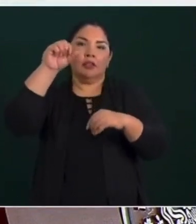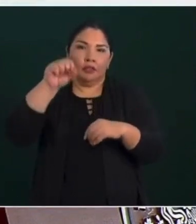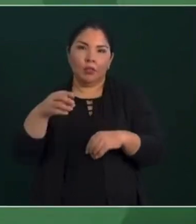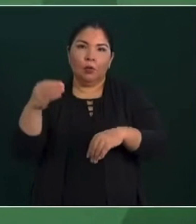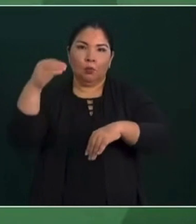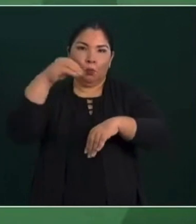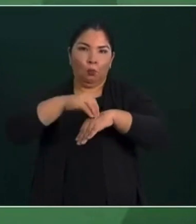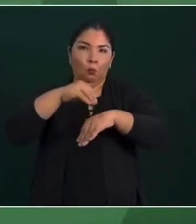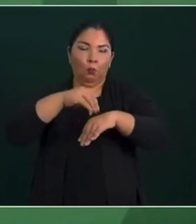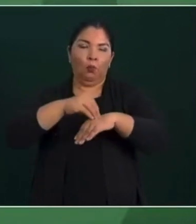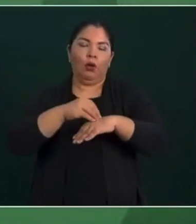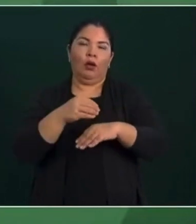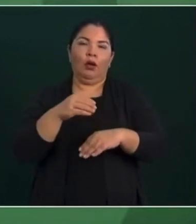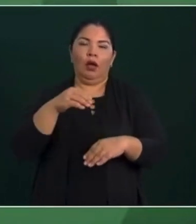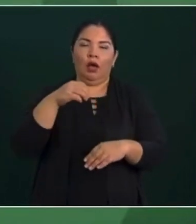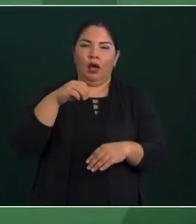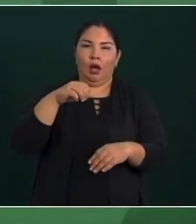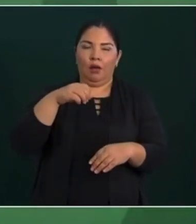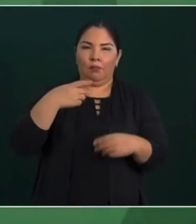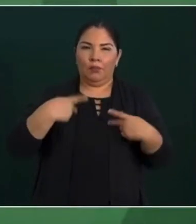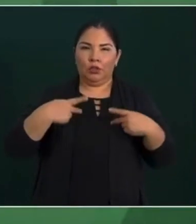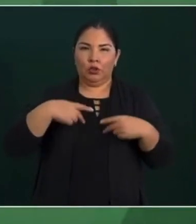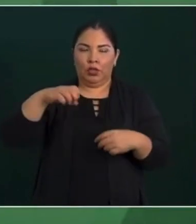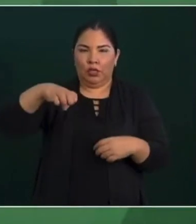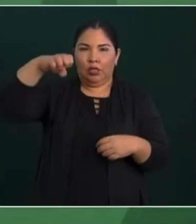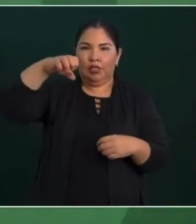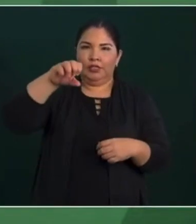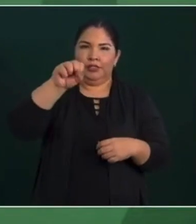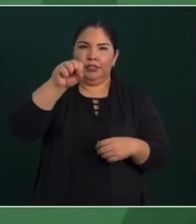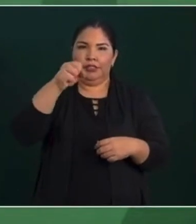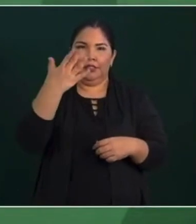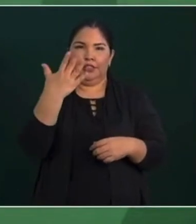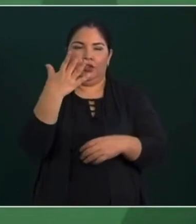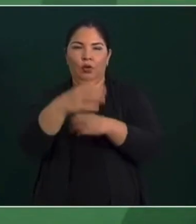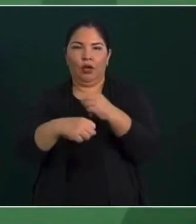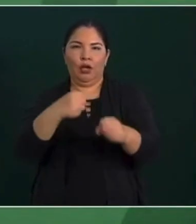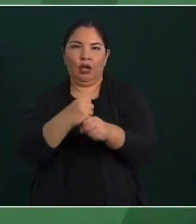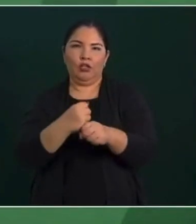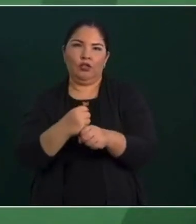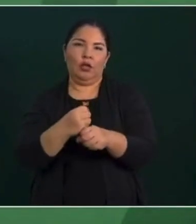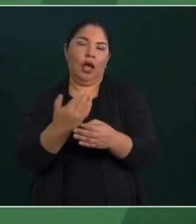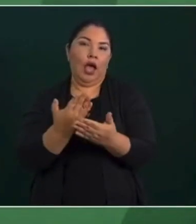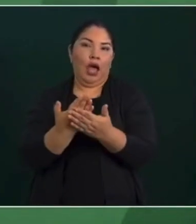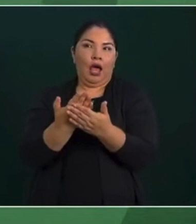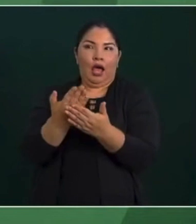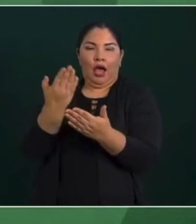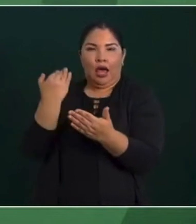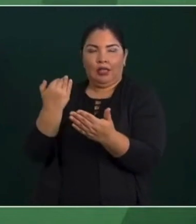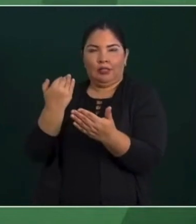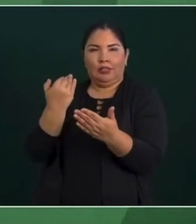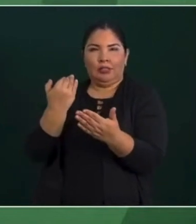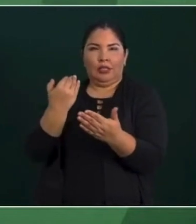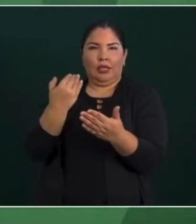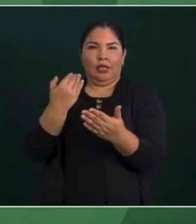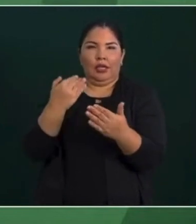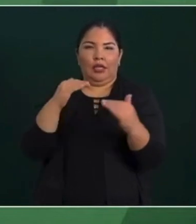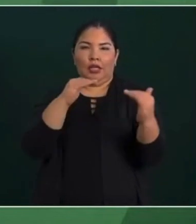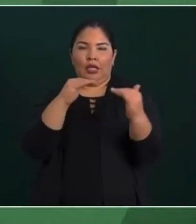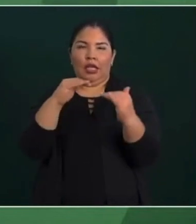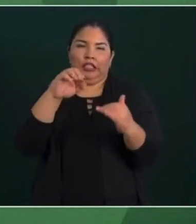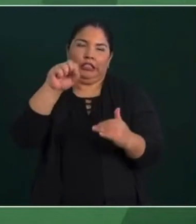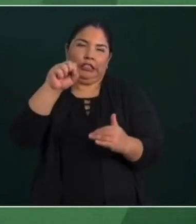de 65 y más. Antes el apoyo era para